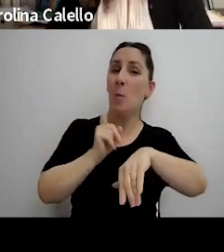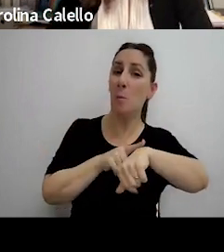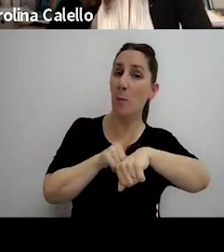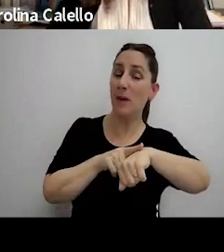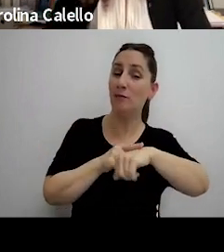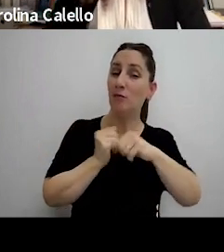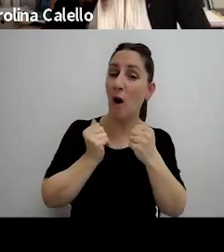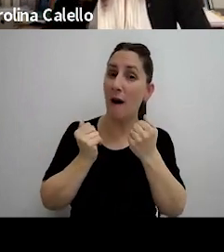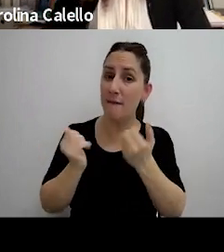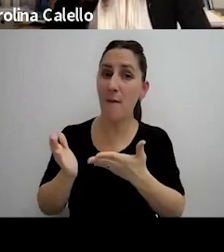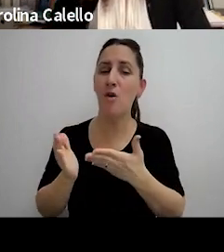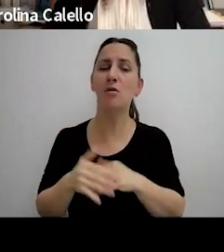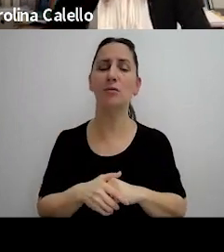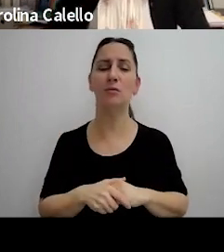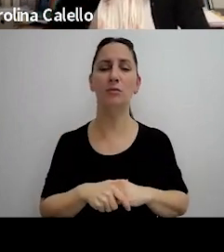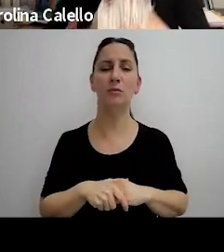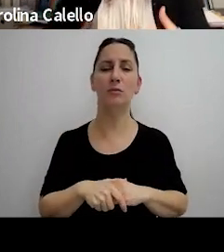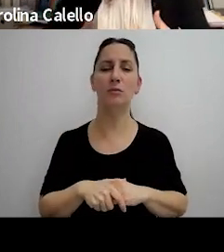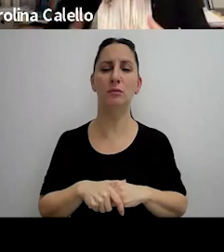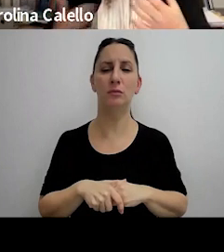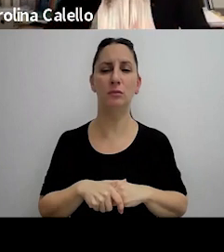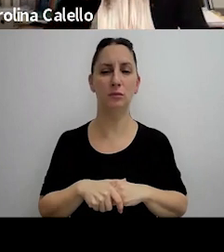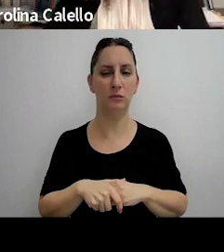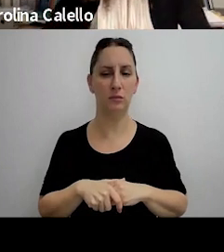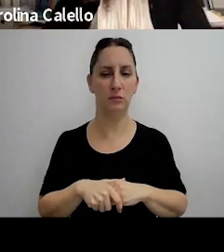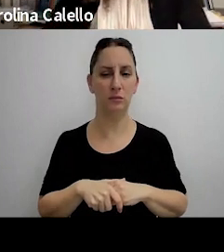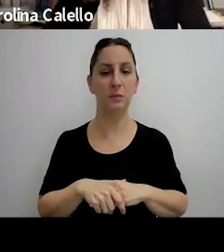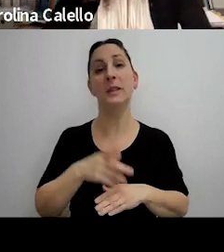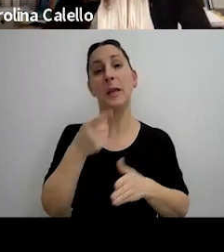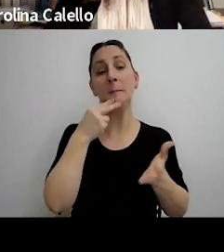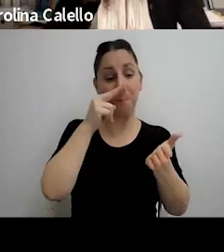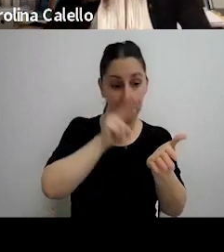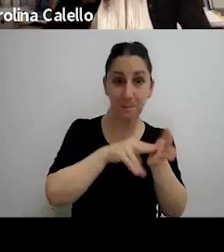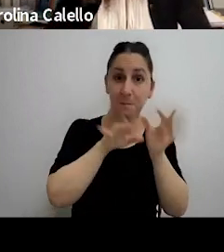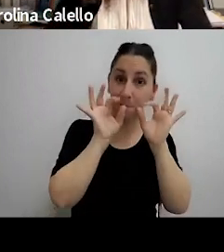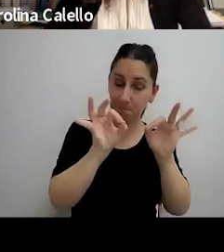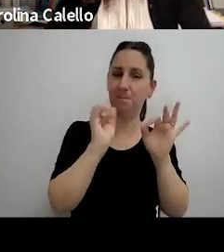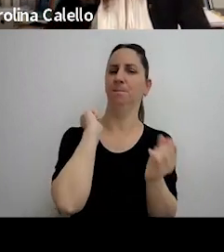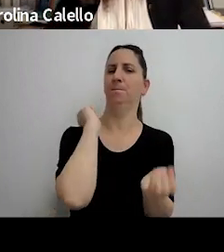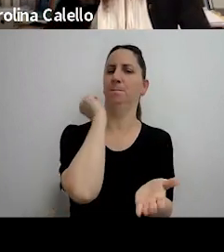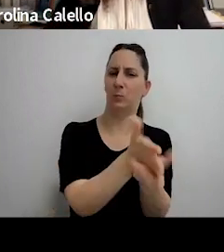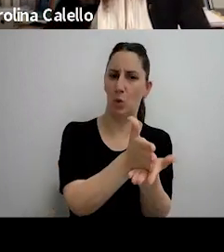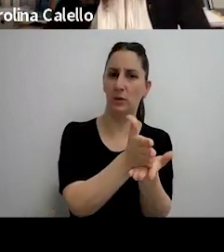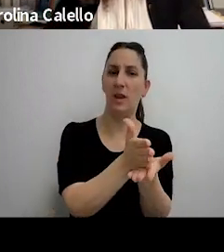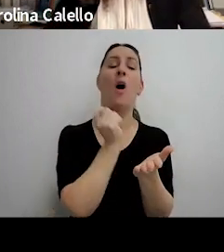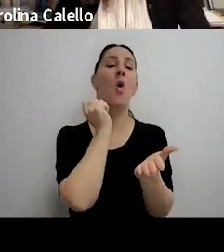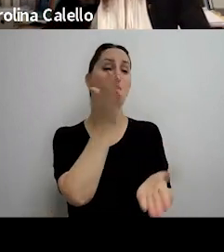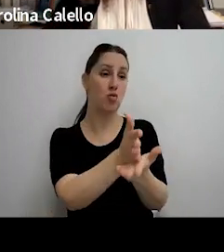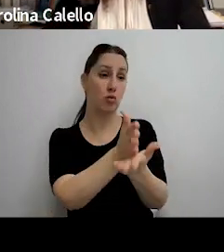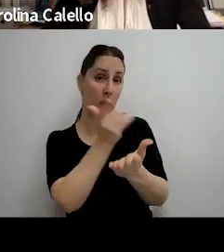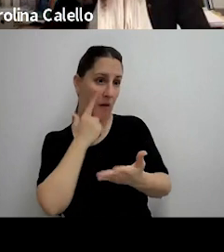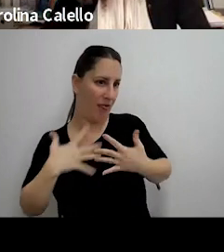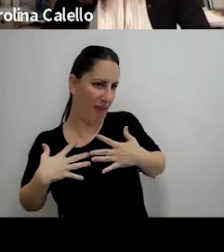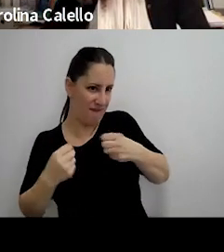cuando ajustó bueno ajustó el impuesto y le aplicaron la multa cuando se defiende de la multa el tribunal